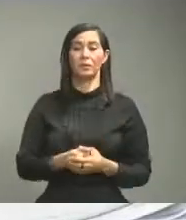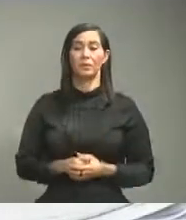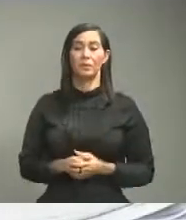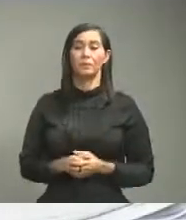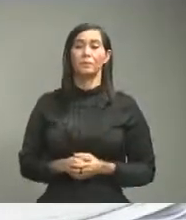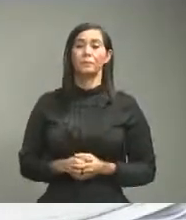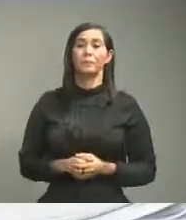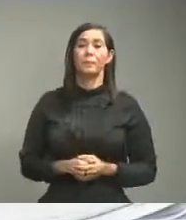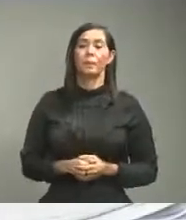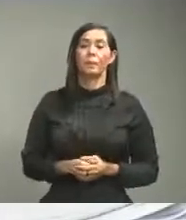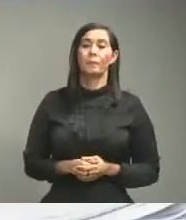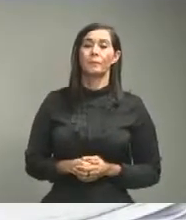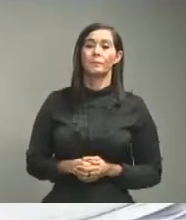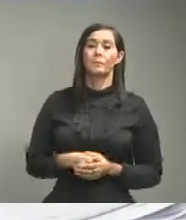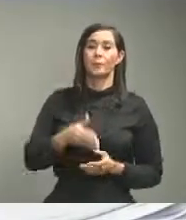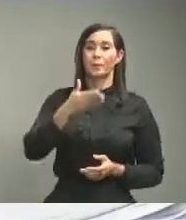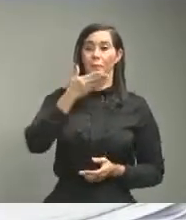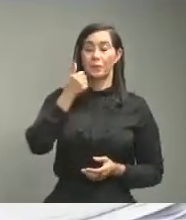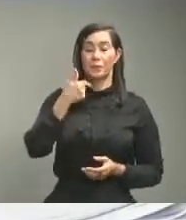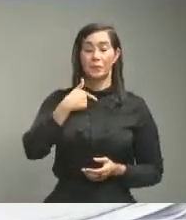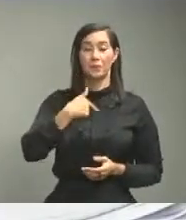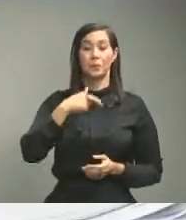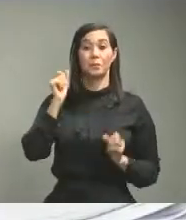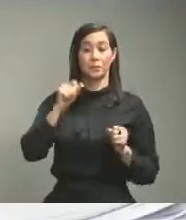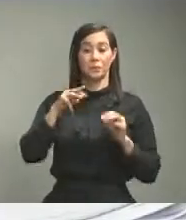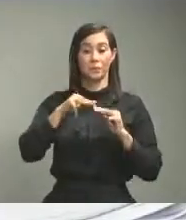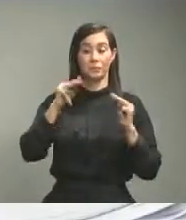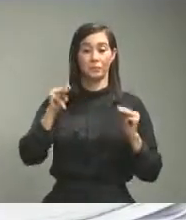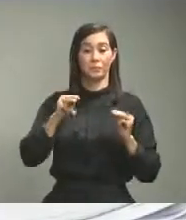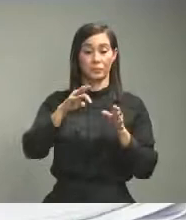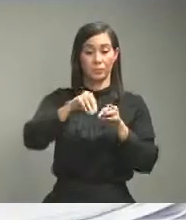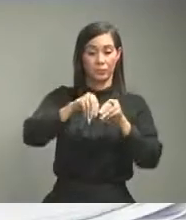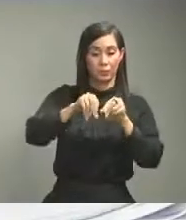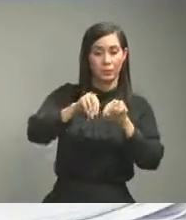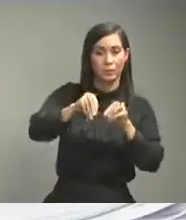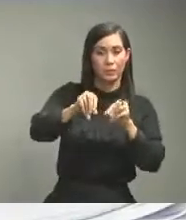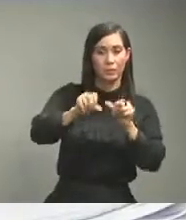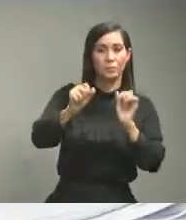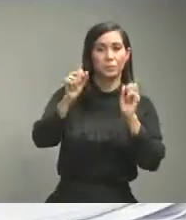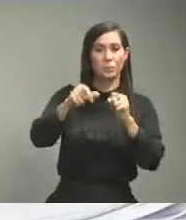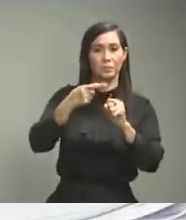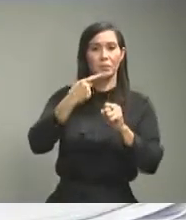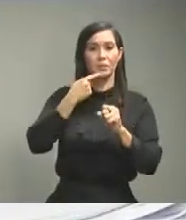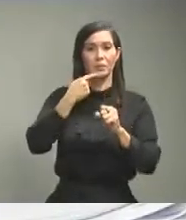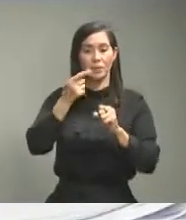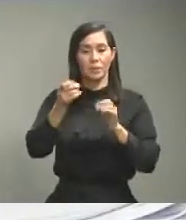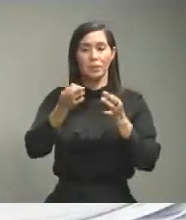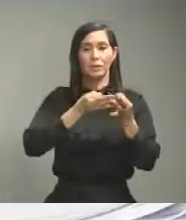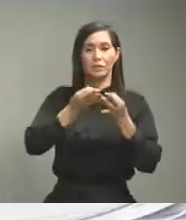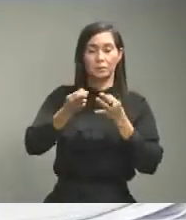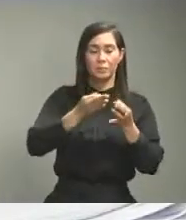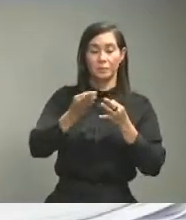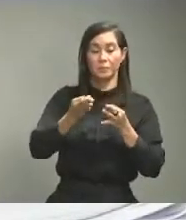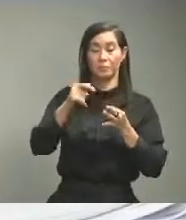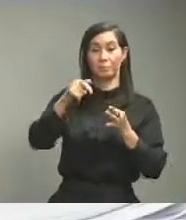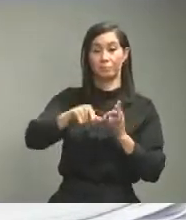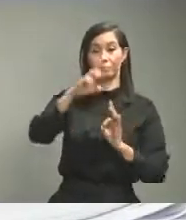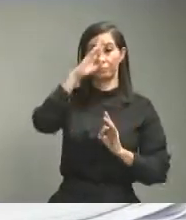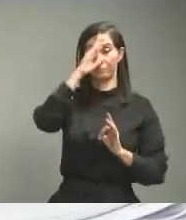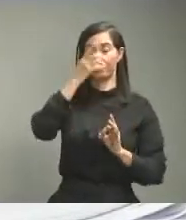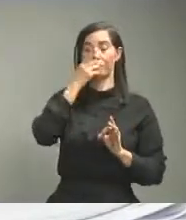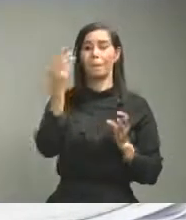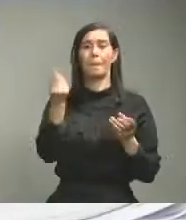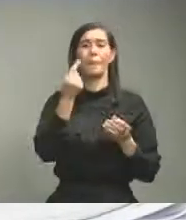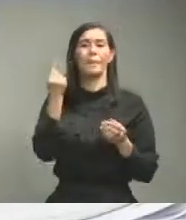mejor que yo pudiera hablar el Ministro de Agricultura sobre esas posibilidades de manera general el país siempre ha